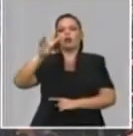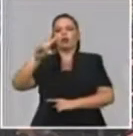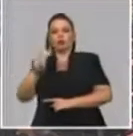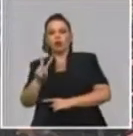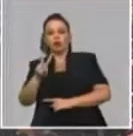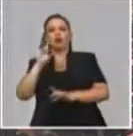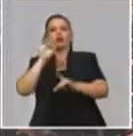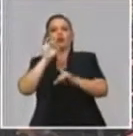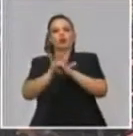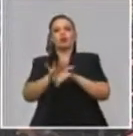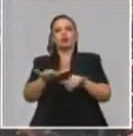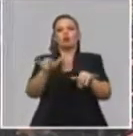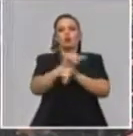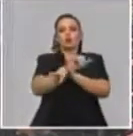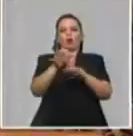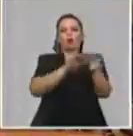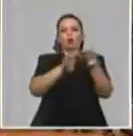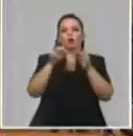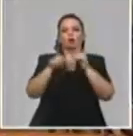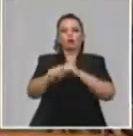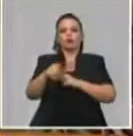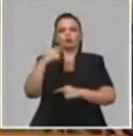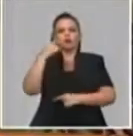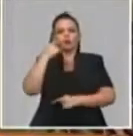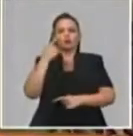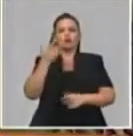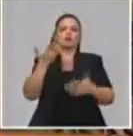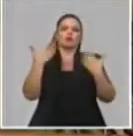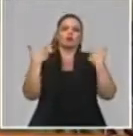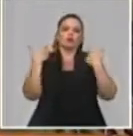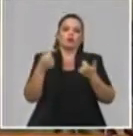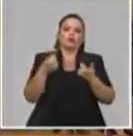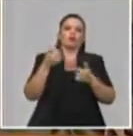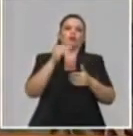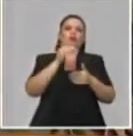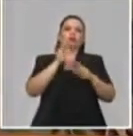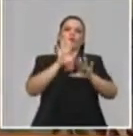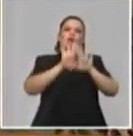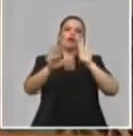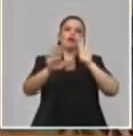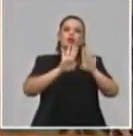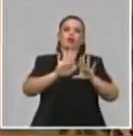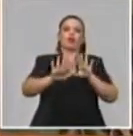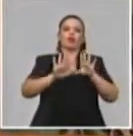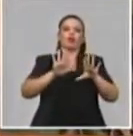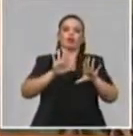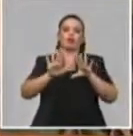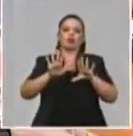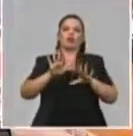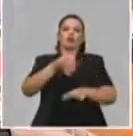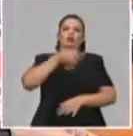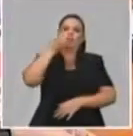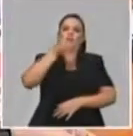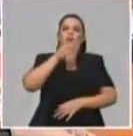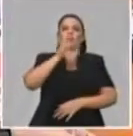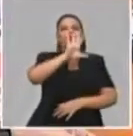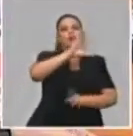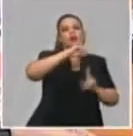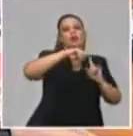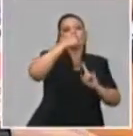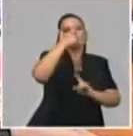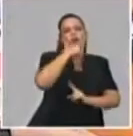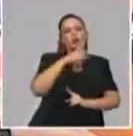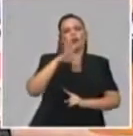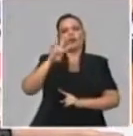que Yamile Álvarez, la jefa del Departamento Comercial de Tiendas Caribe, nos hablara de la experiencia de Quinti 42, qué ha pasado después de esta entrada